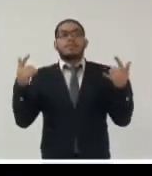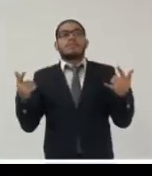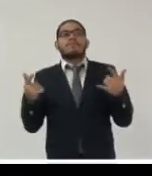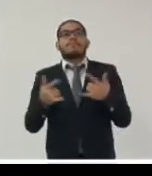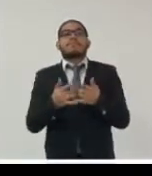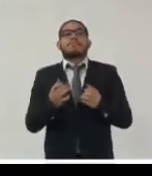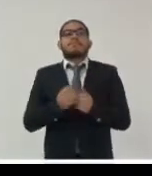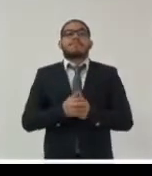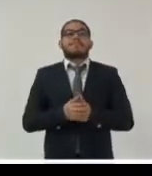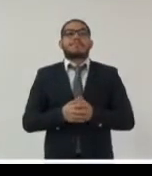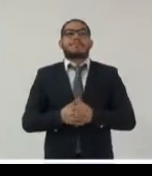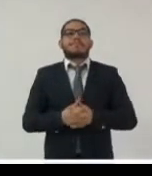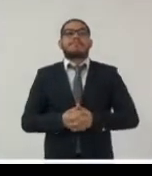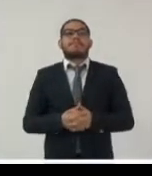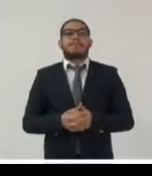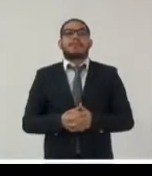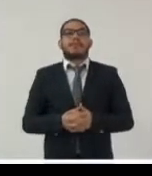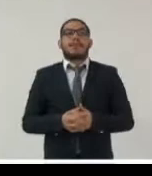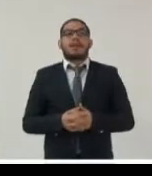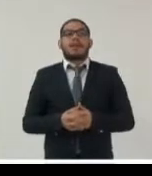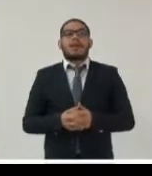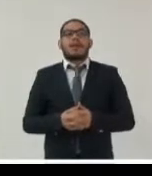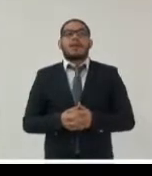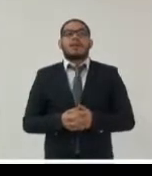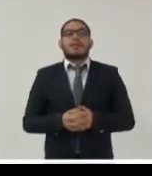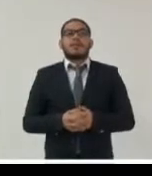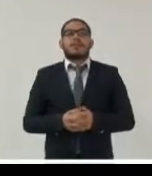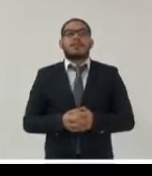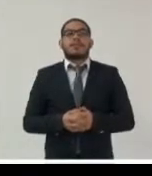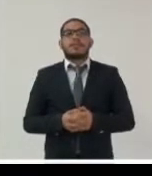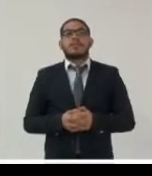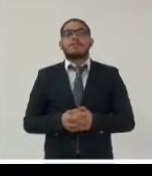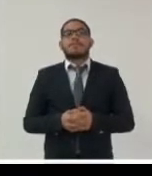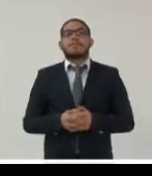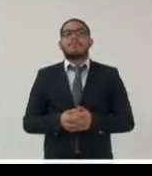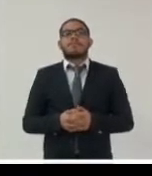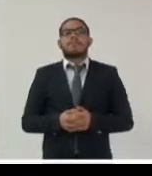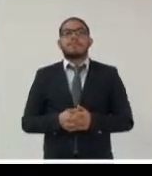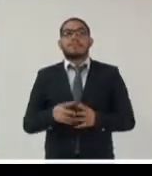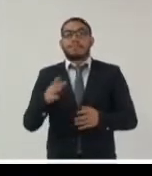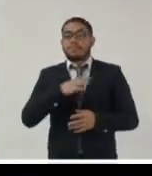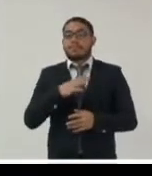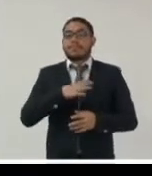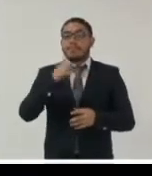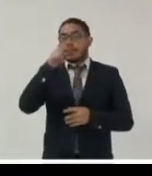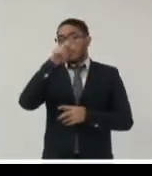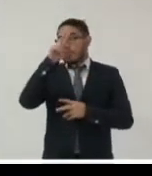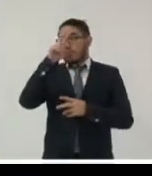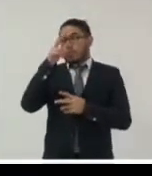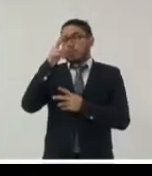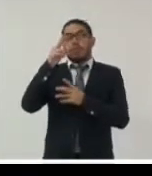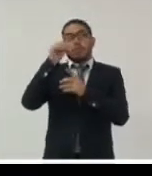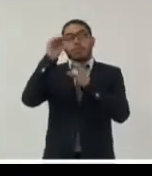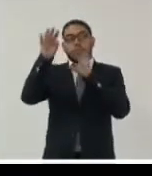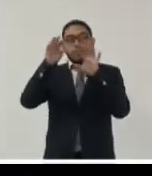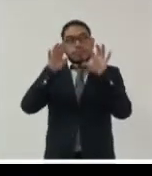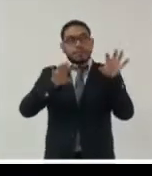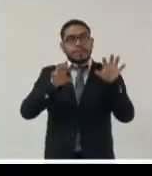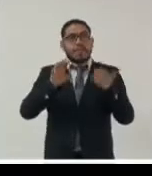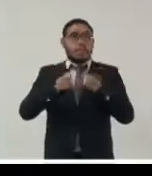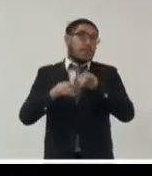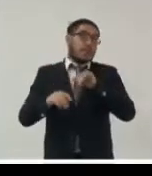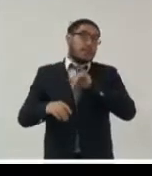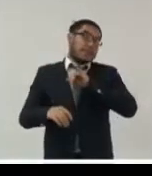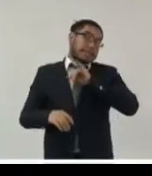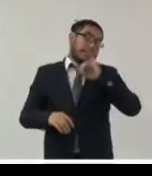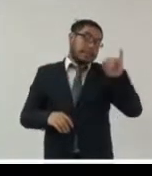históricos ahí está la norma con los tres ambientes muy a la izquierda